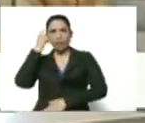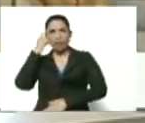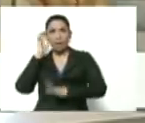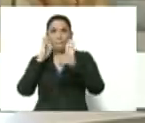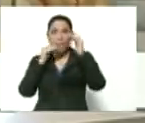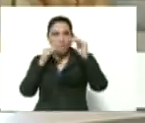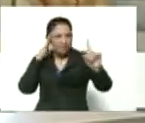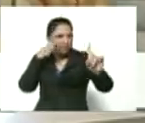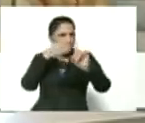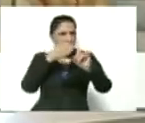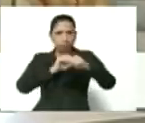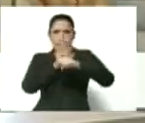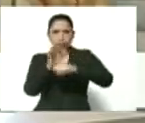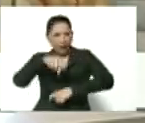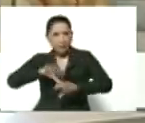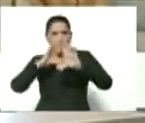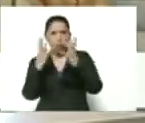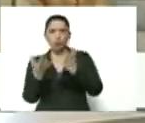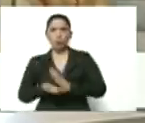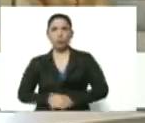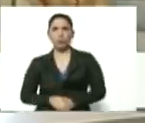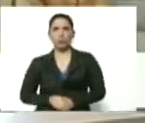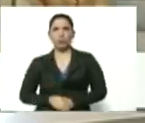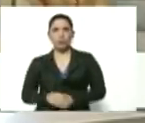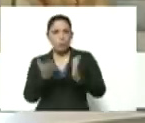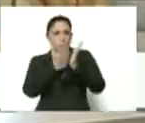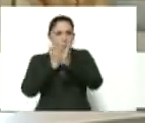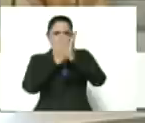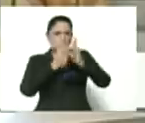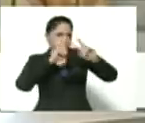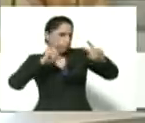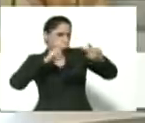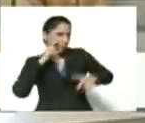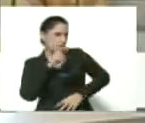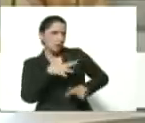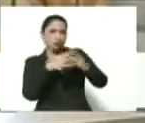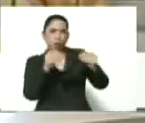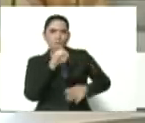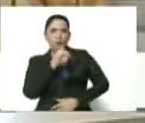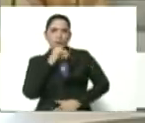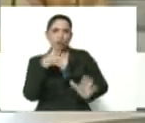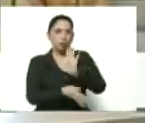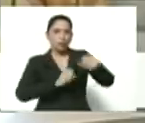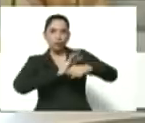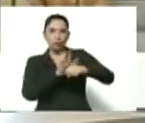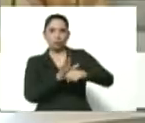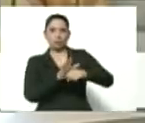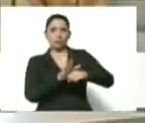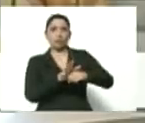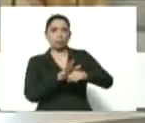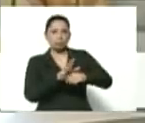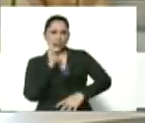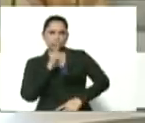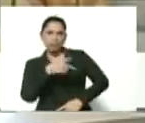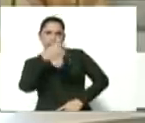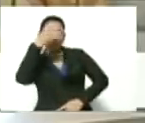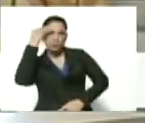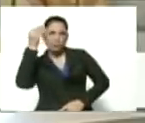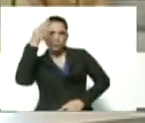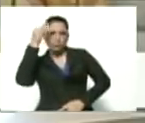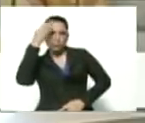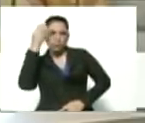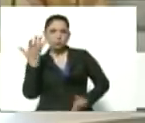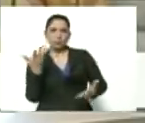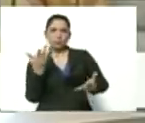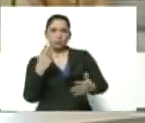al coronavirus aquí en el mundo. Estudiando todo, viendo todo, conociendo de todo, al detalle. Miren,